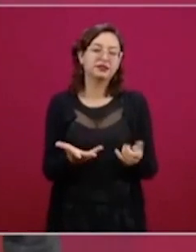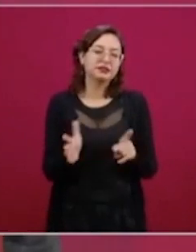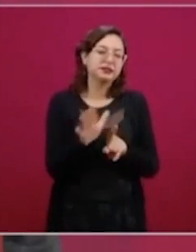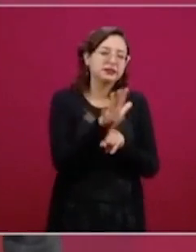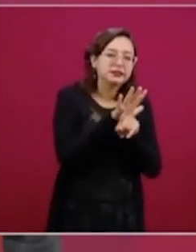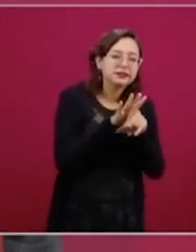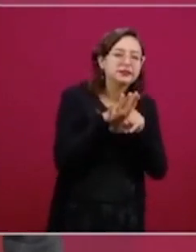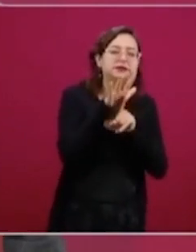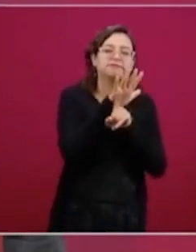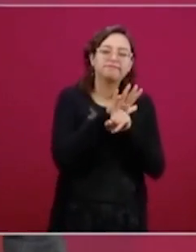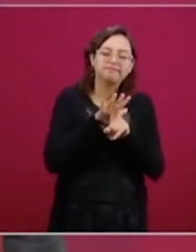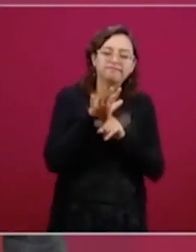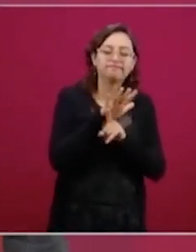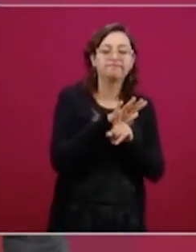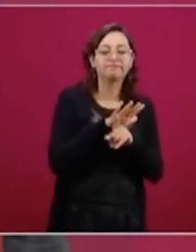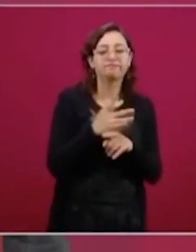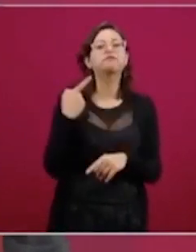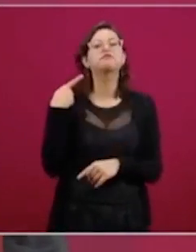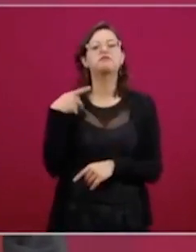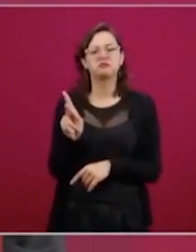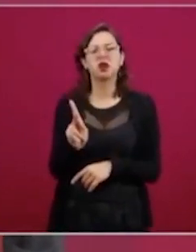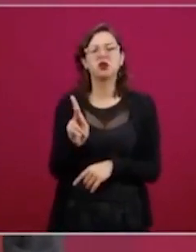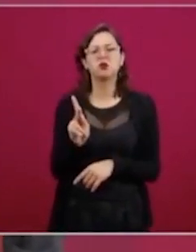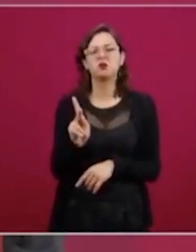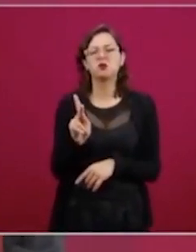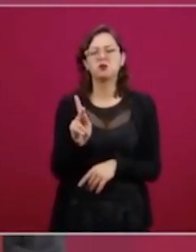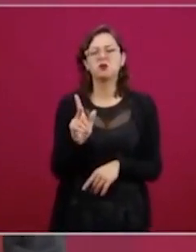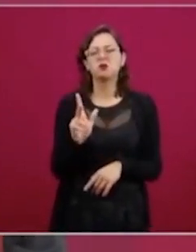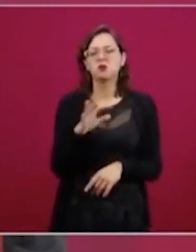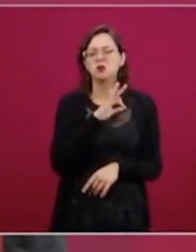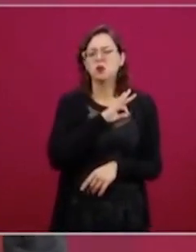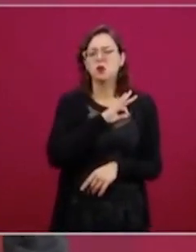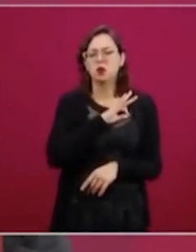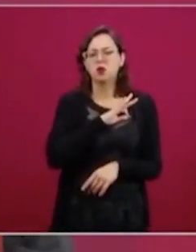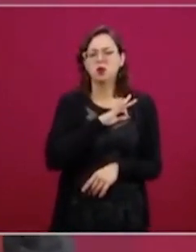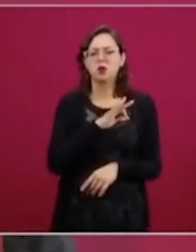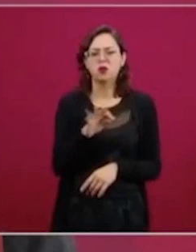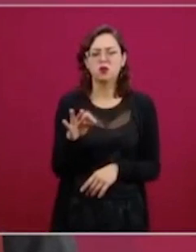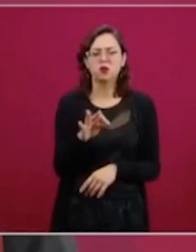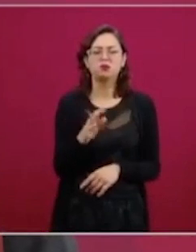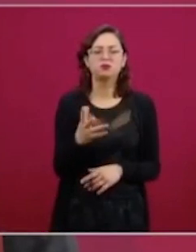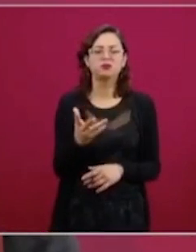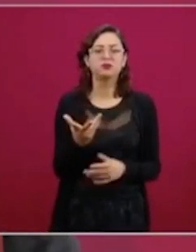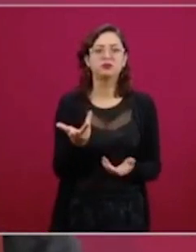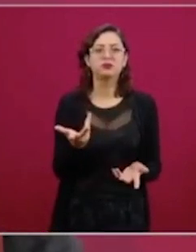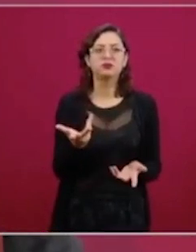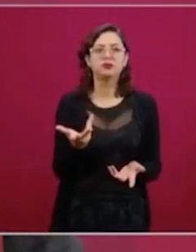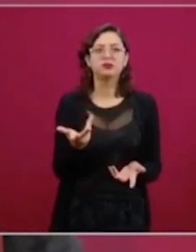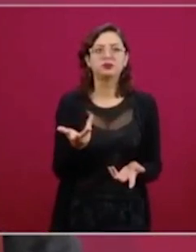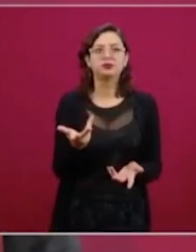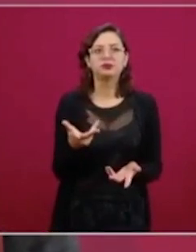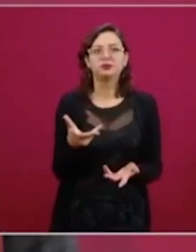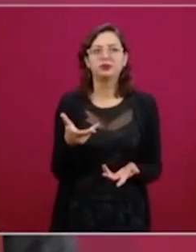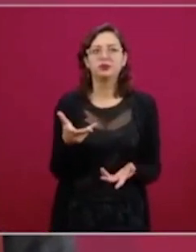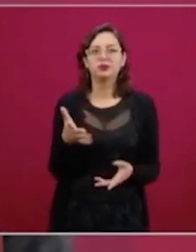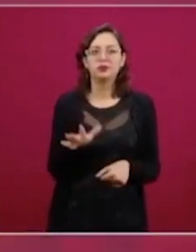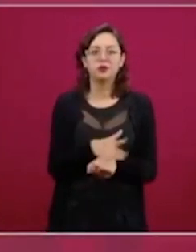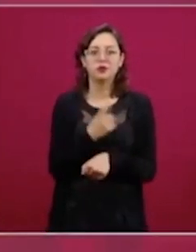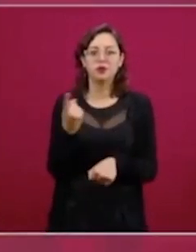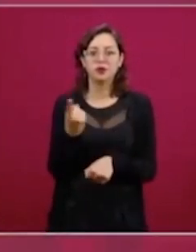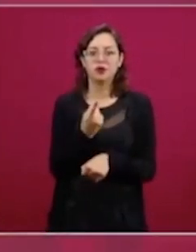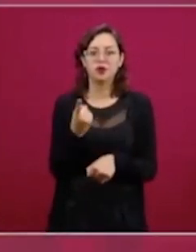Pero sí hay algo que podemos hacer, porque esta es una